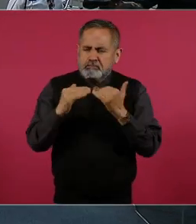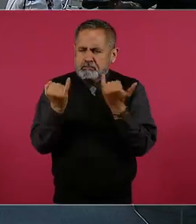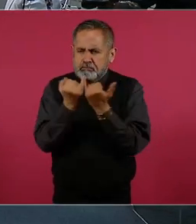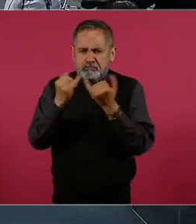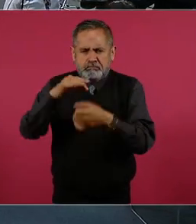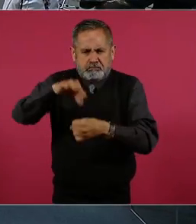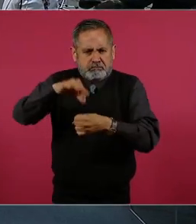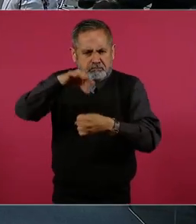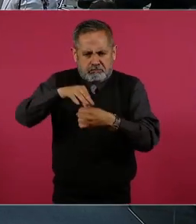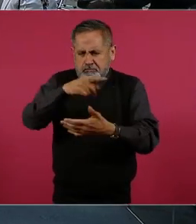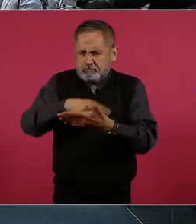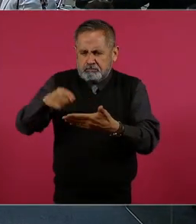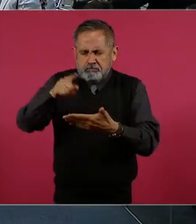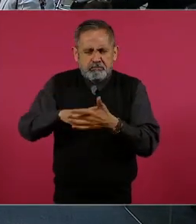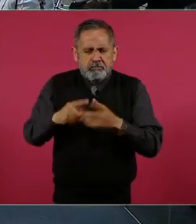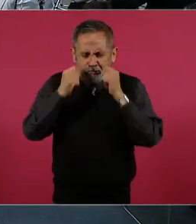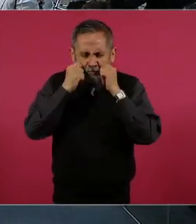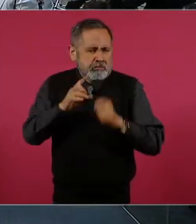al pueblo.